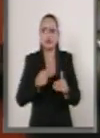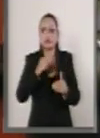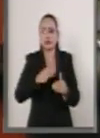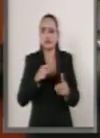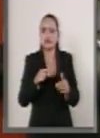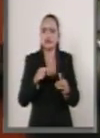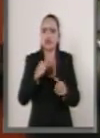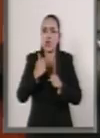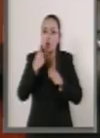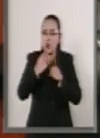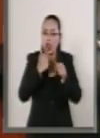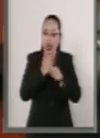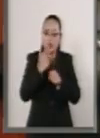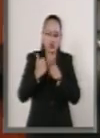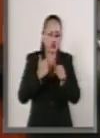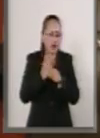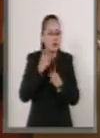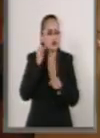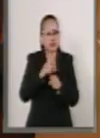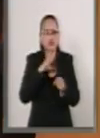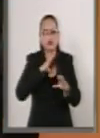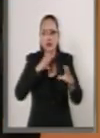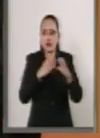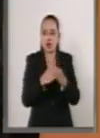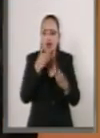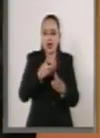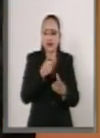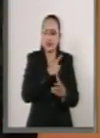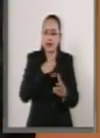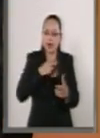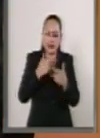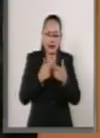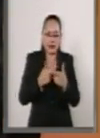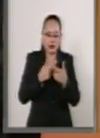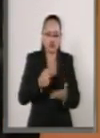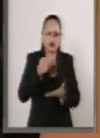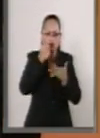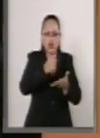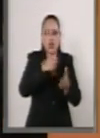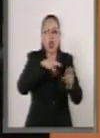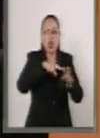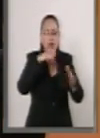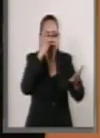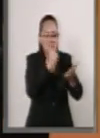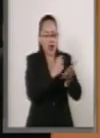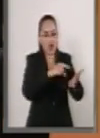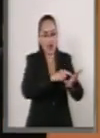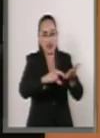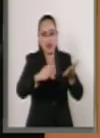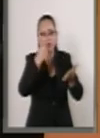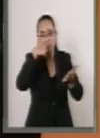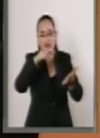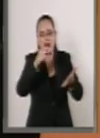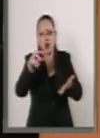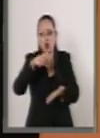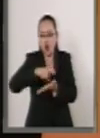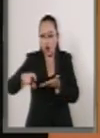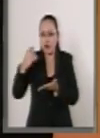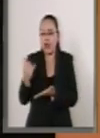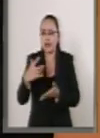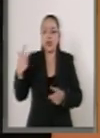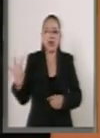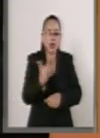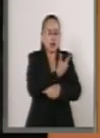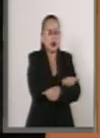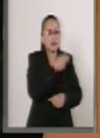año con año se cuente con los recursos etiquetados para la adquisición y aplicación de las vacunas